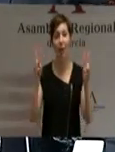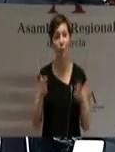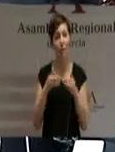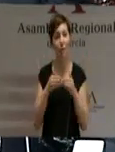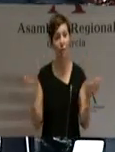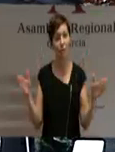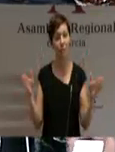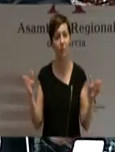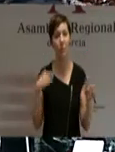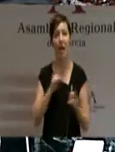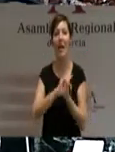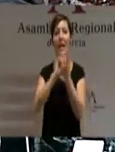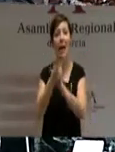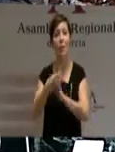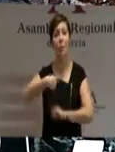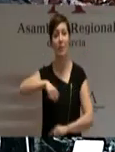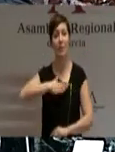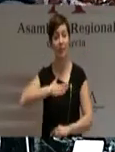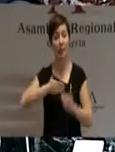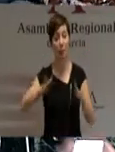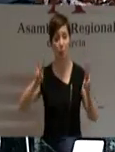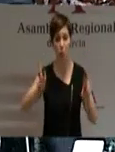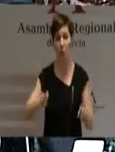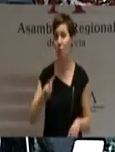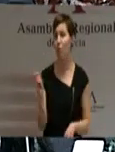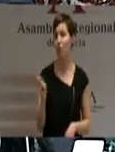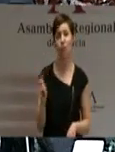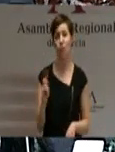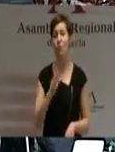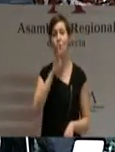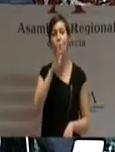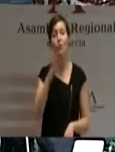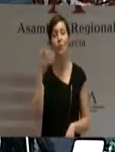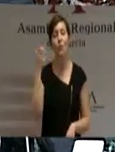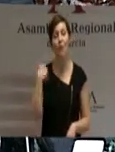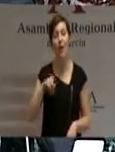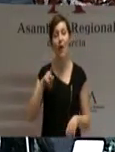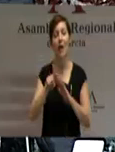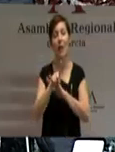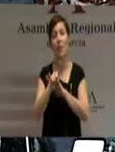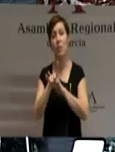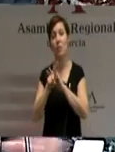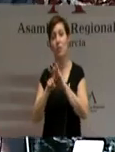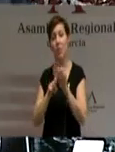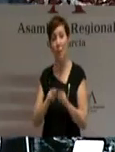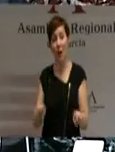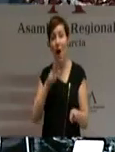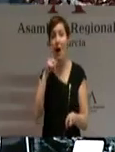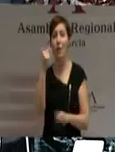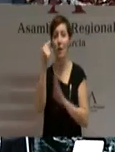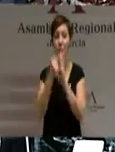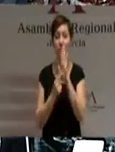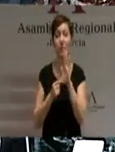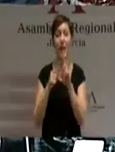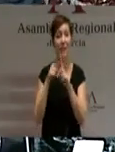el cambio de presidente del Ejecutivo, sino porque tras una dura recesión los indicadores de empleo señalan el camino a seguir